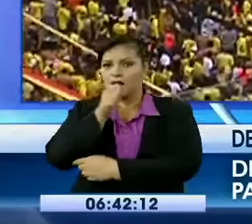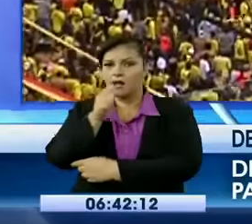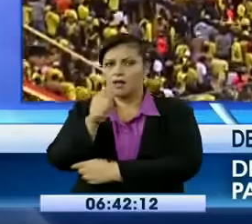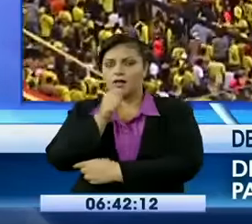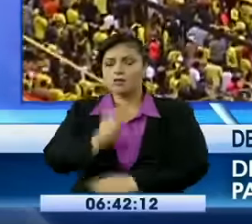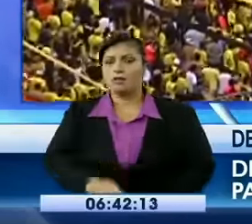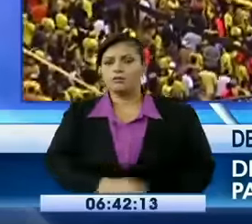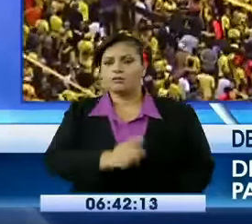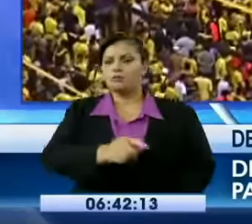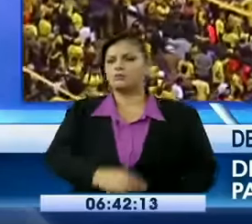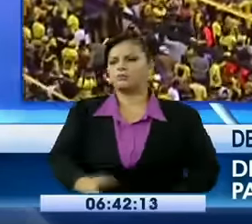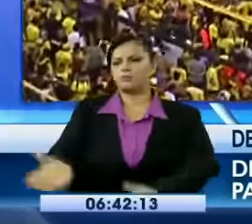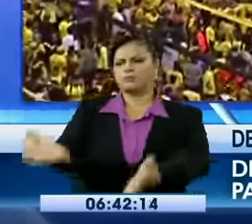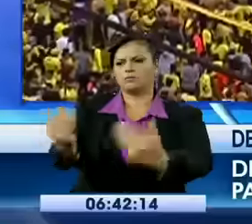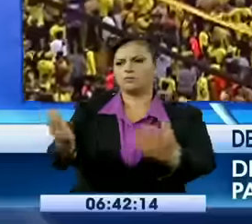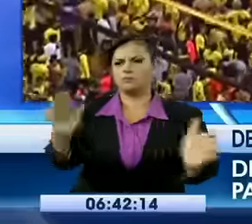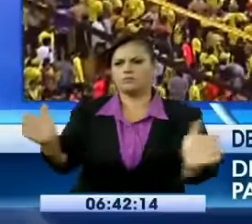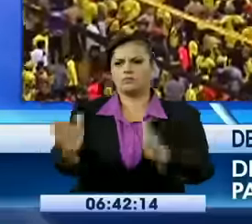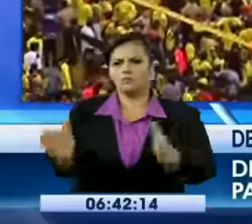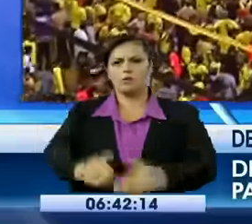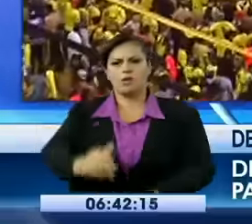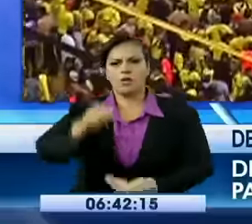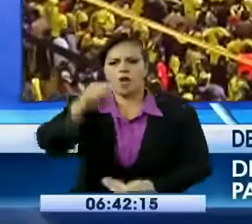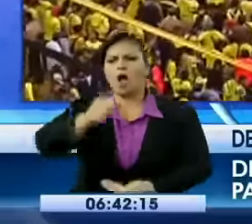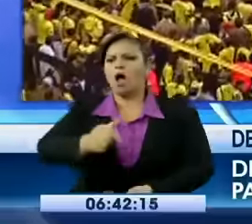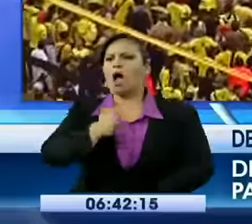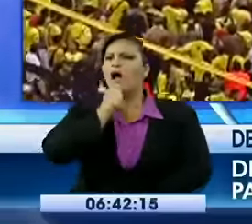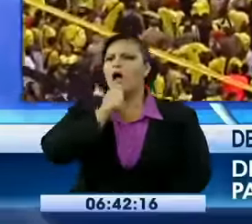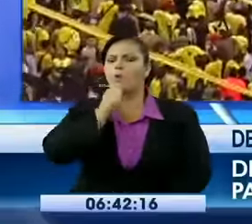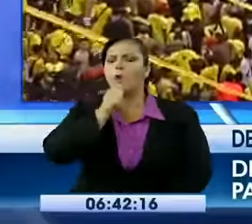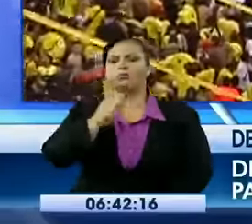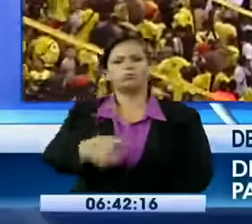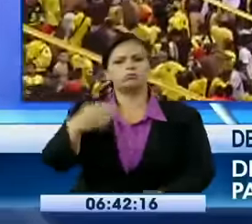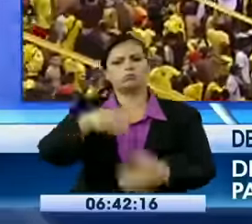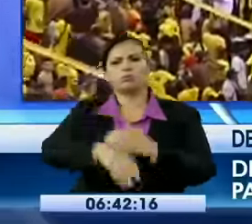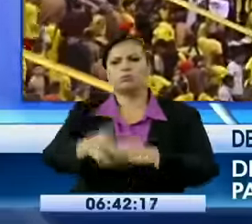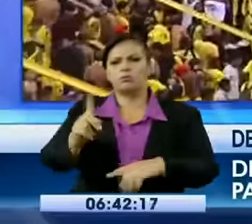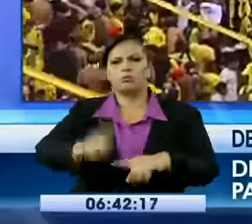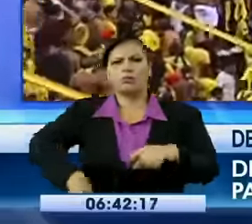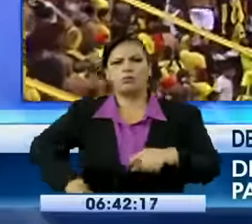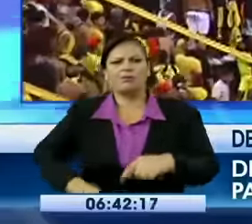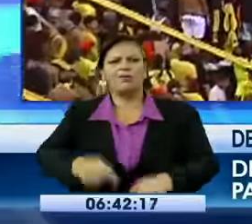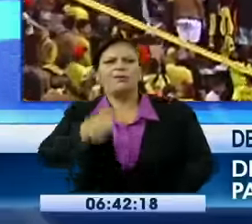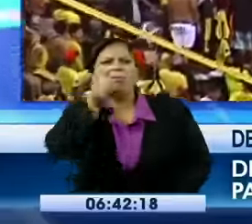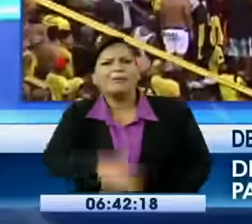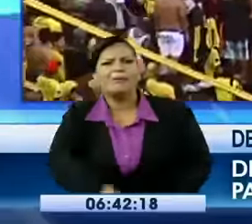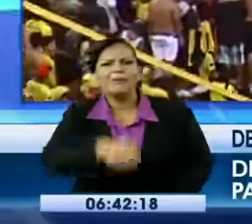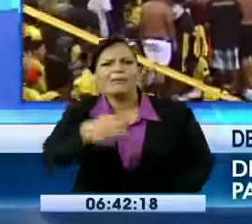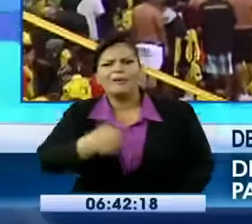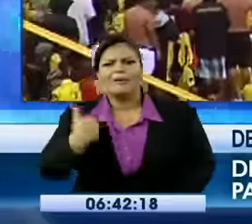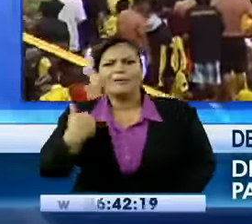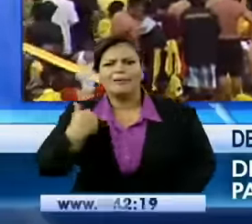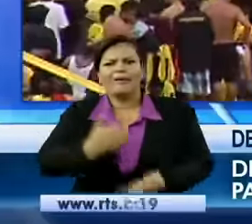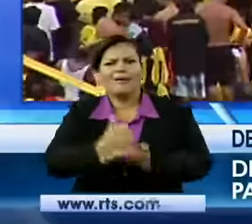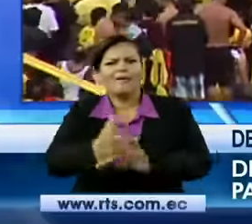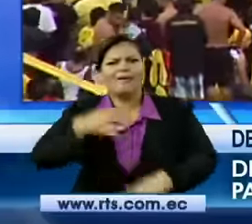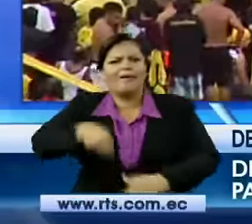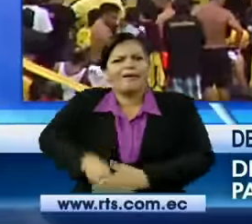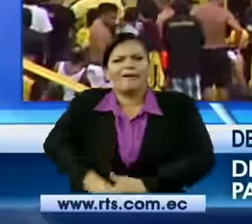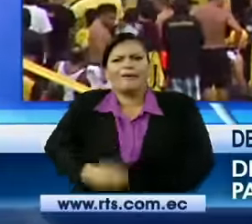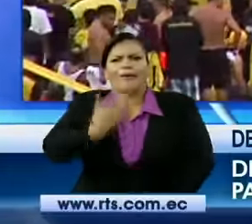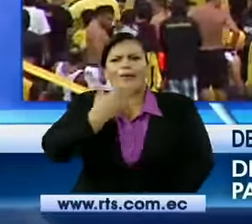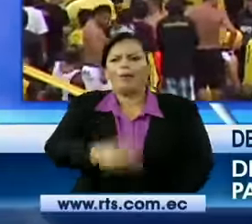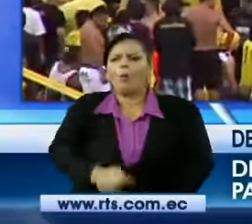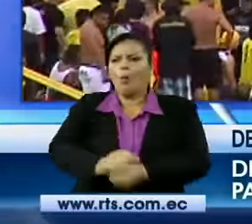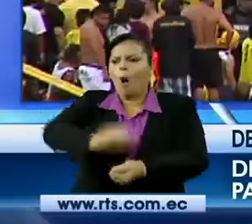mí. Es mi criterio. Por lo menos así parece. Eso es lo que parece. Que es mandado a hacer para